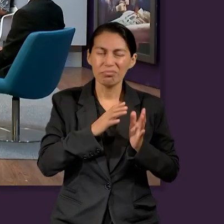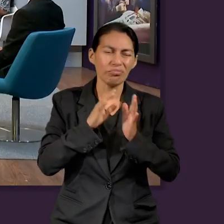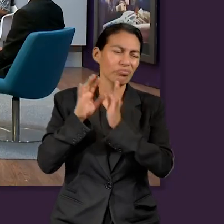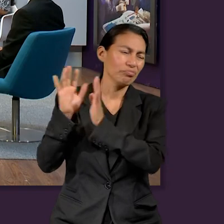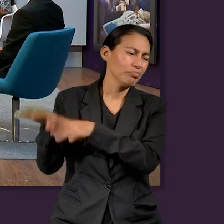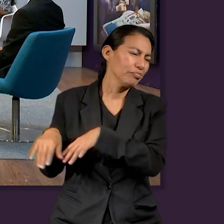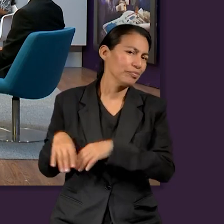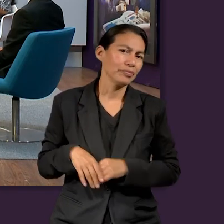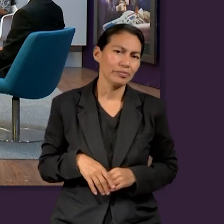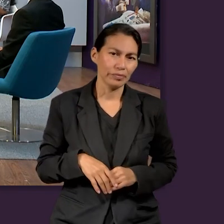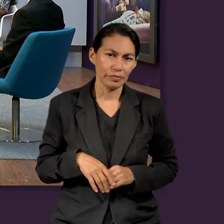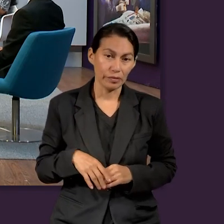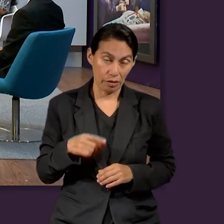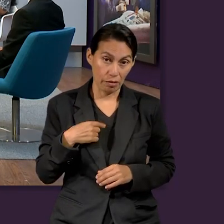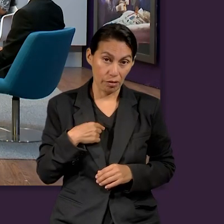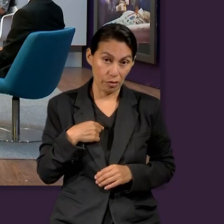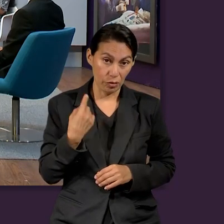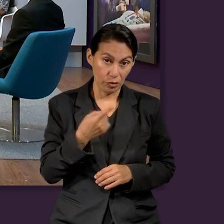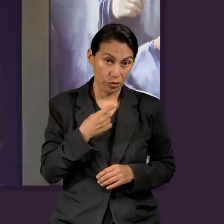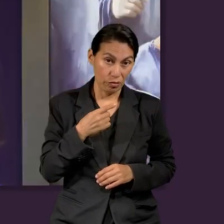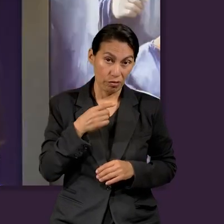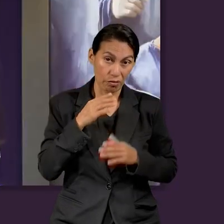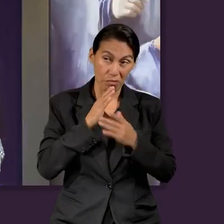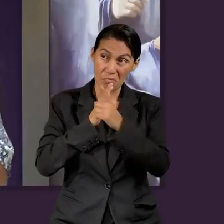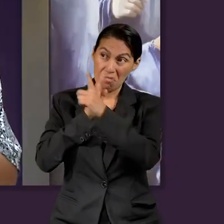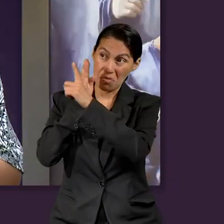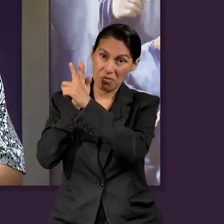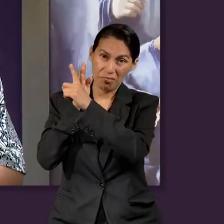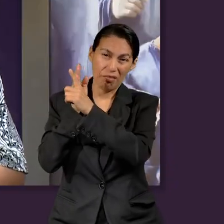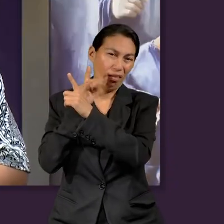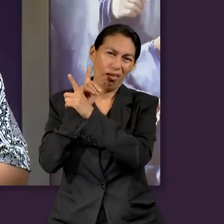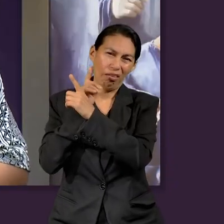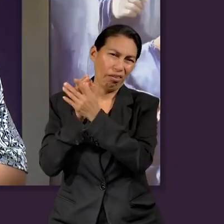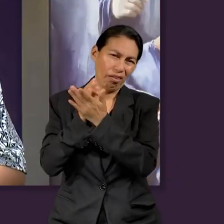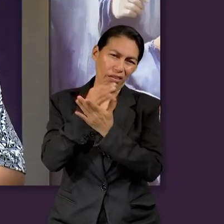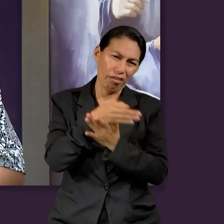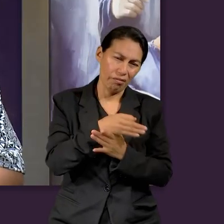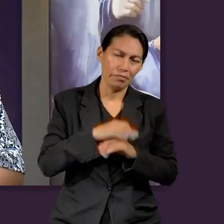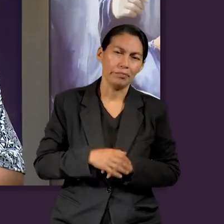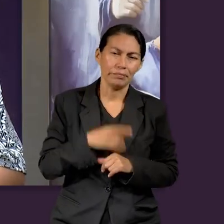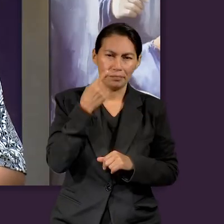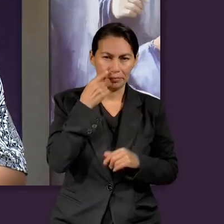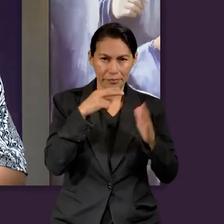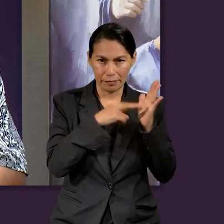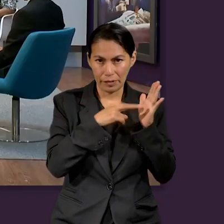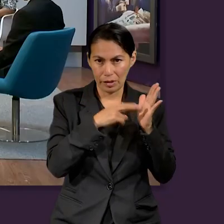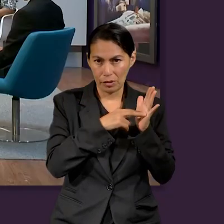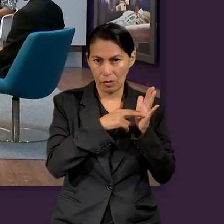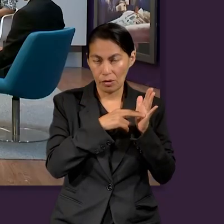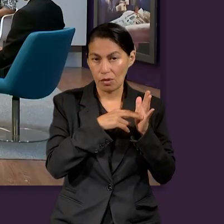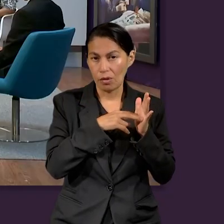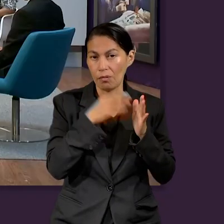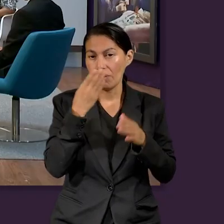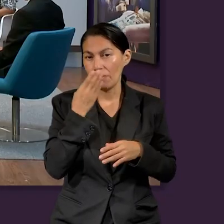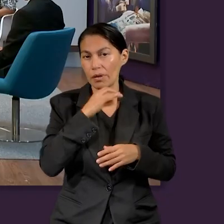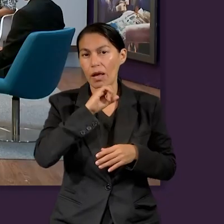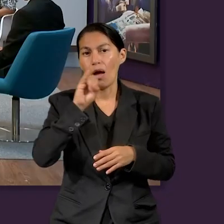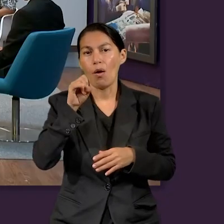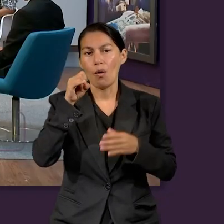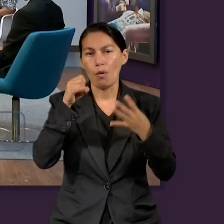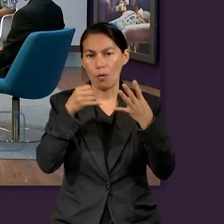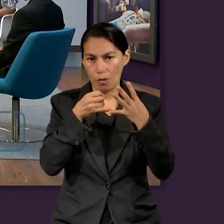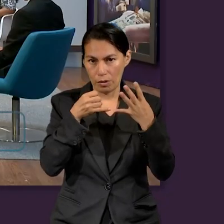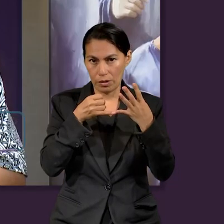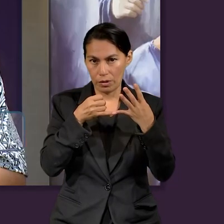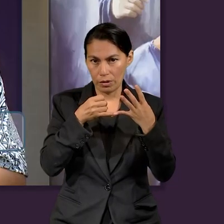que Dios puede hacer por nosotros. Dejaríamos o perderíamos de vista la eternidad. Me gusta el versículo que se encuentra en Juan 14.2,